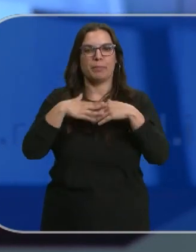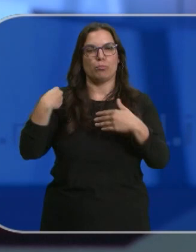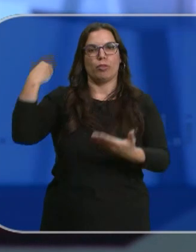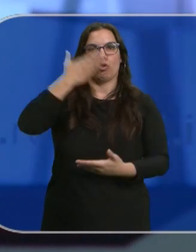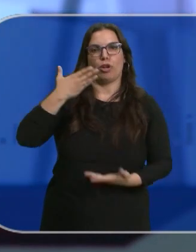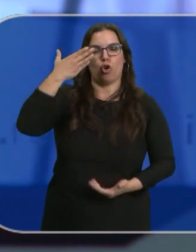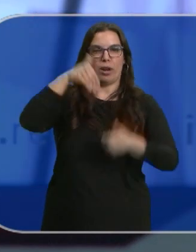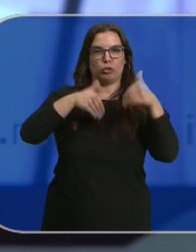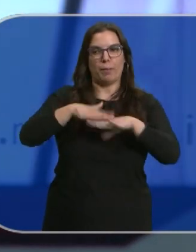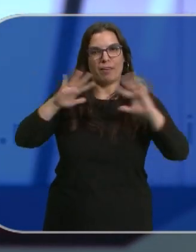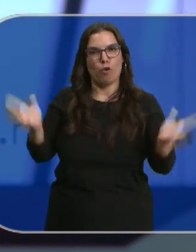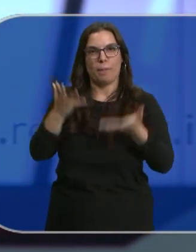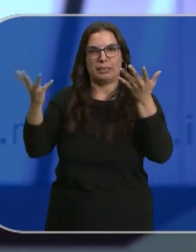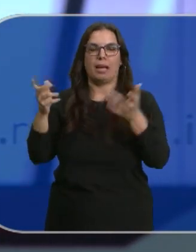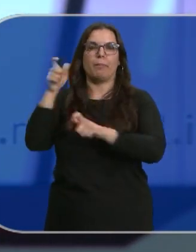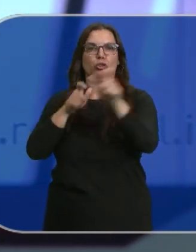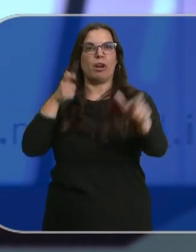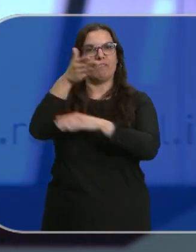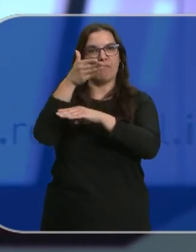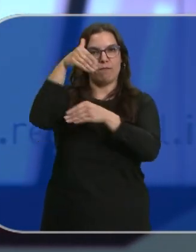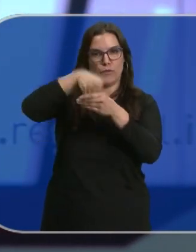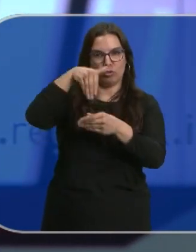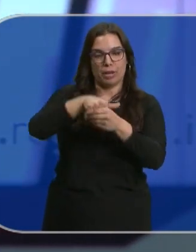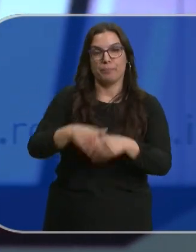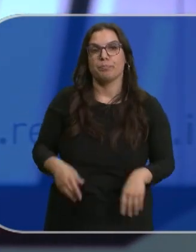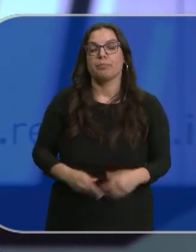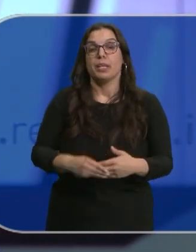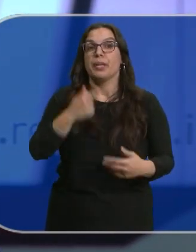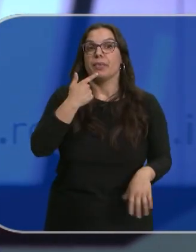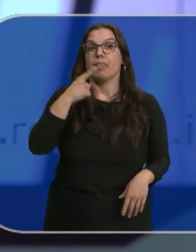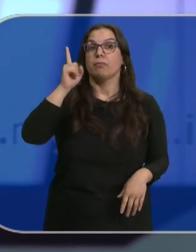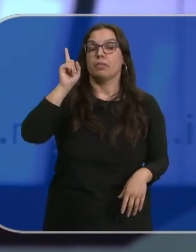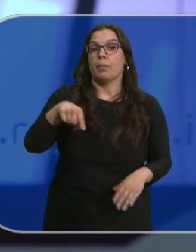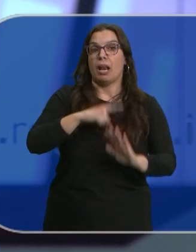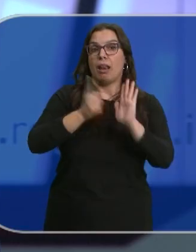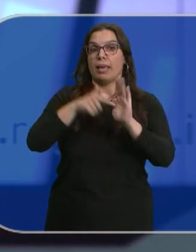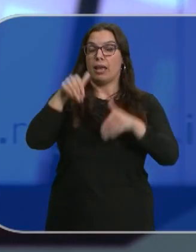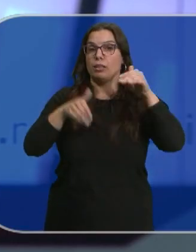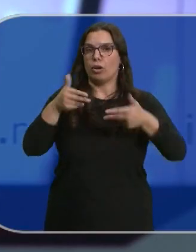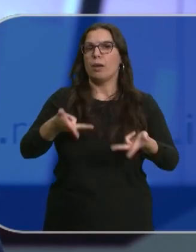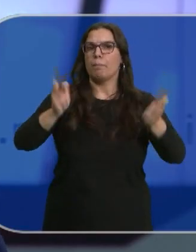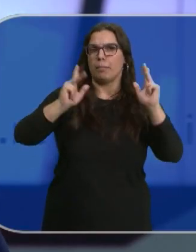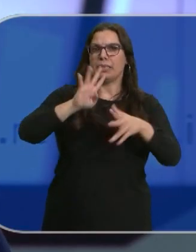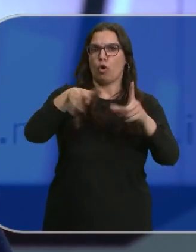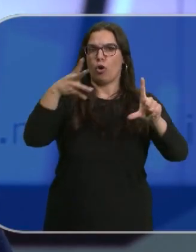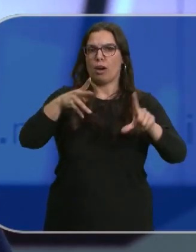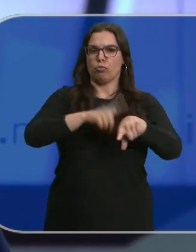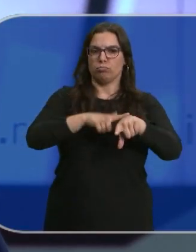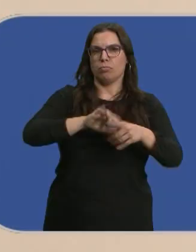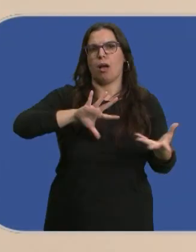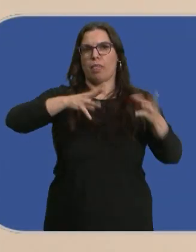El portavoz de la formación, Ernest Urtasun, ha recordado que la ley electoral permite adaptar los horarios y pide que valoren estas peticiones.